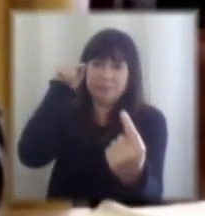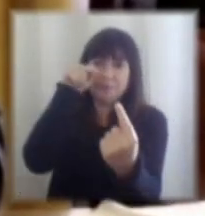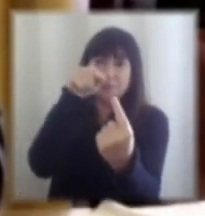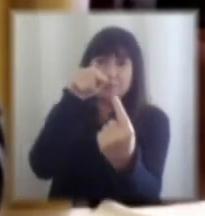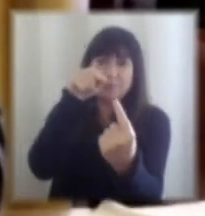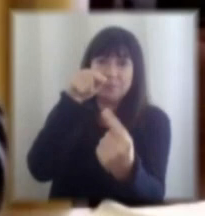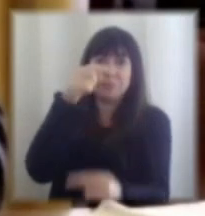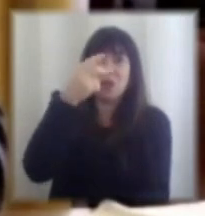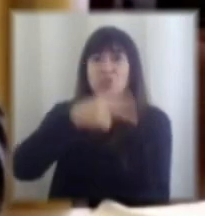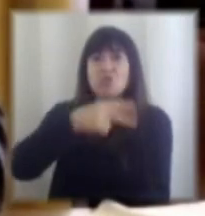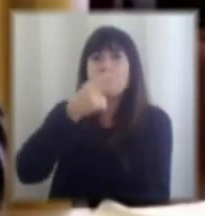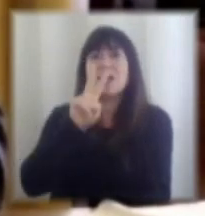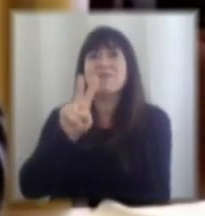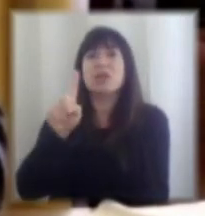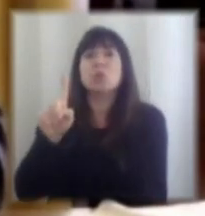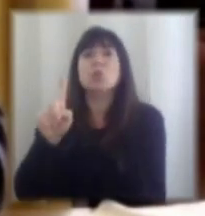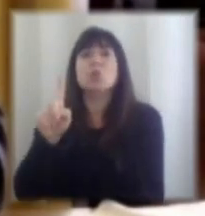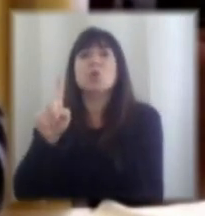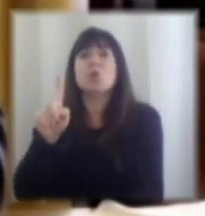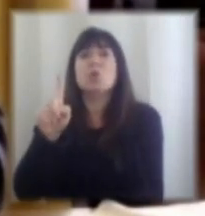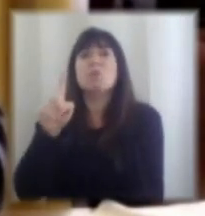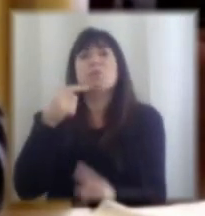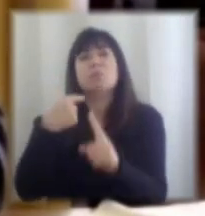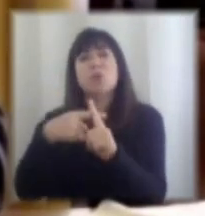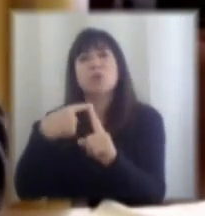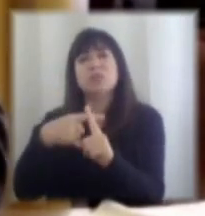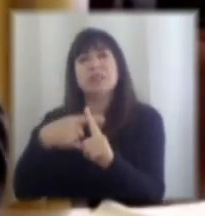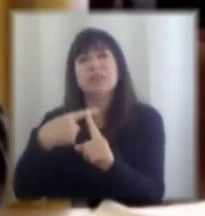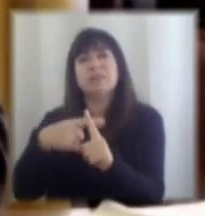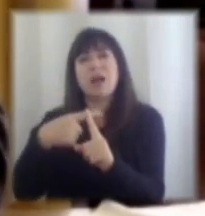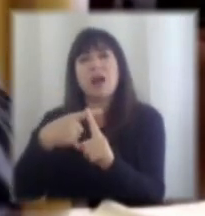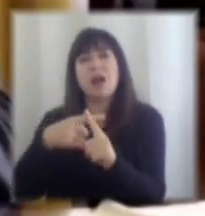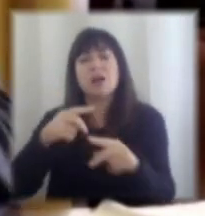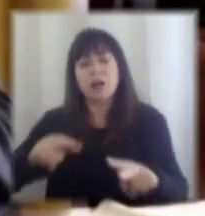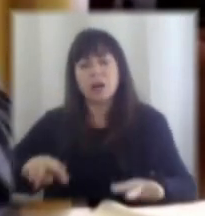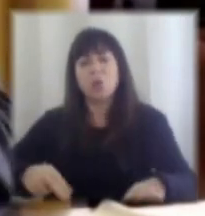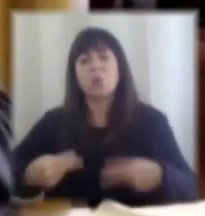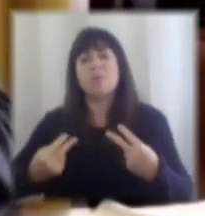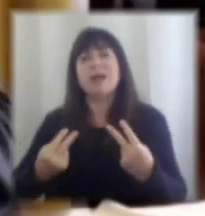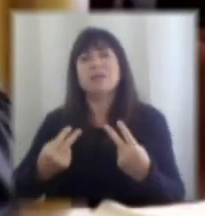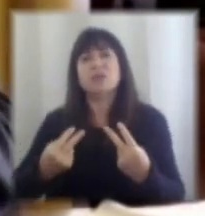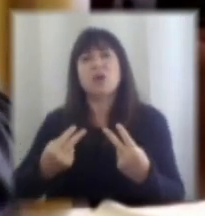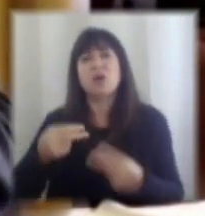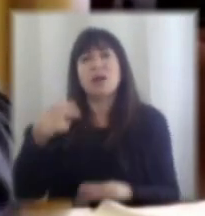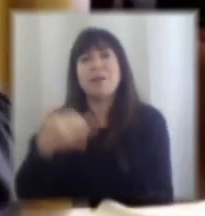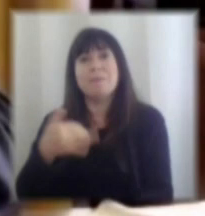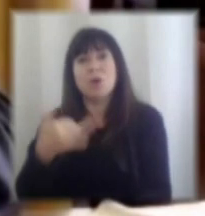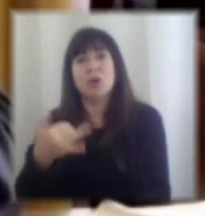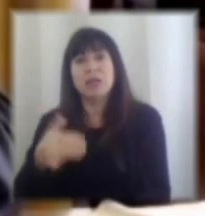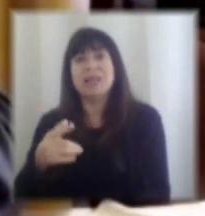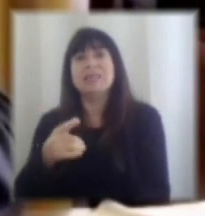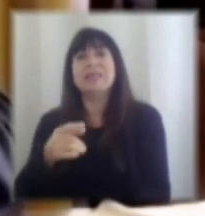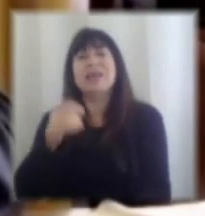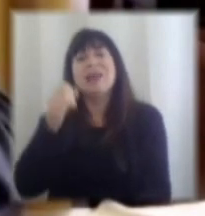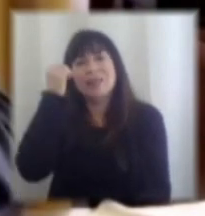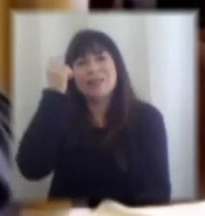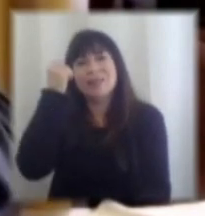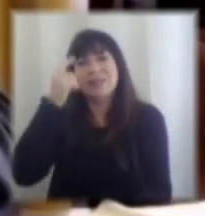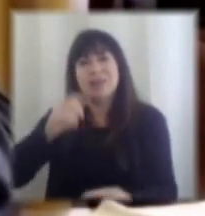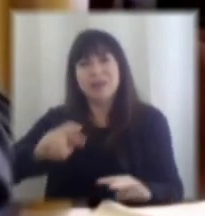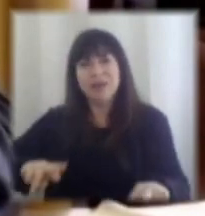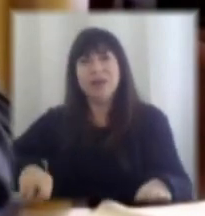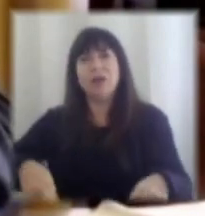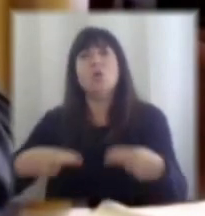2021 son positivas son positivas de recuperación es importante entender que esa recuperación en cambio